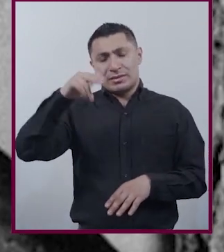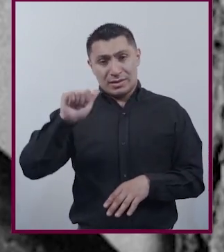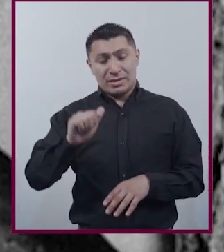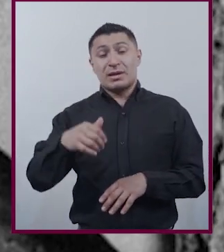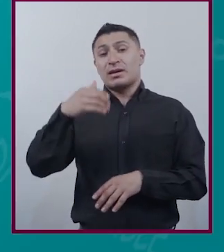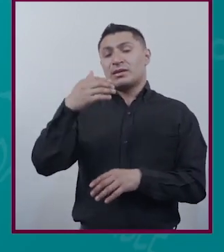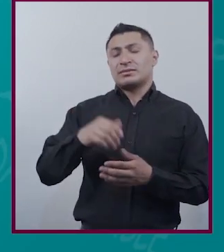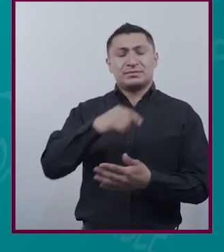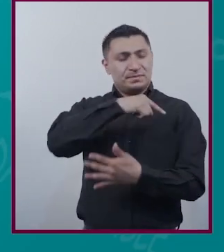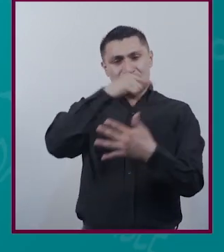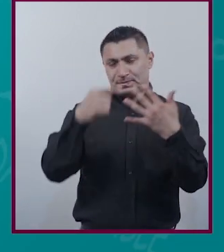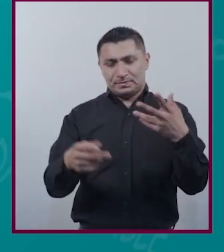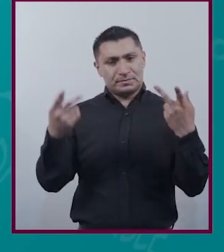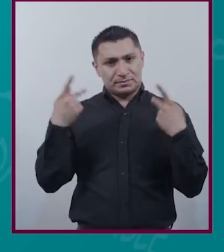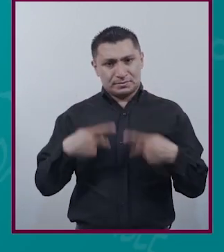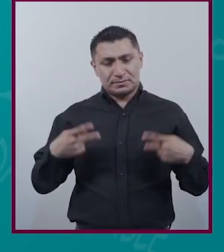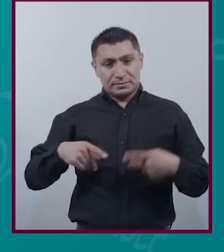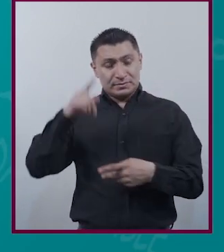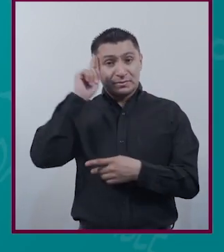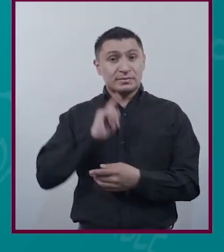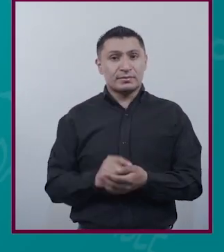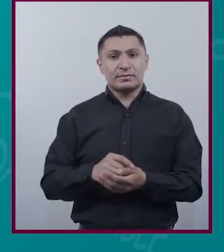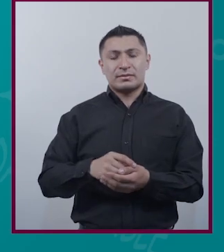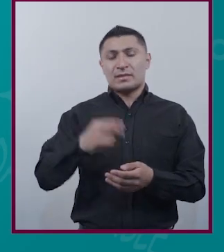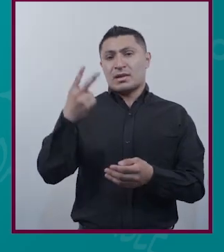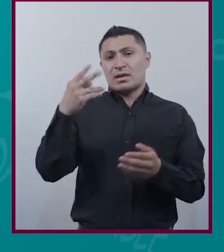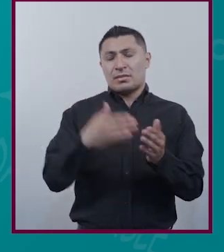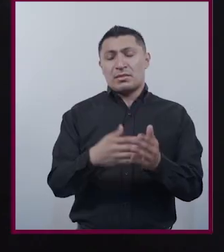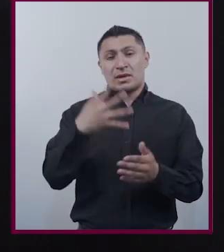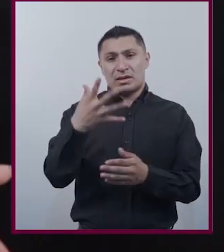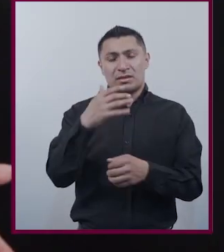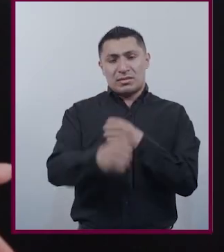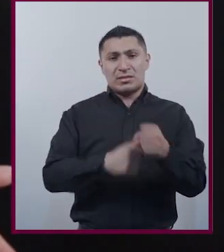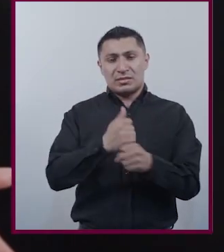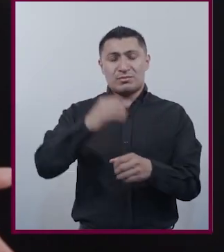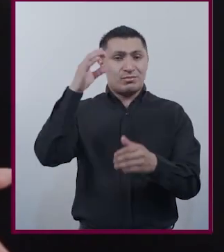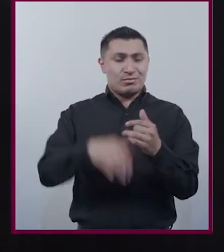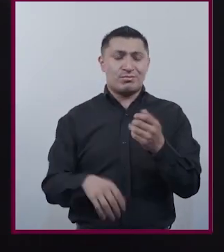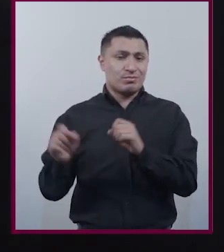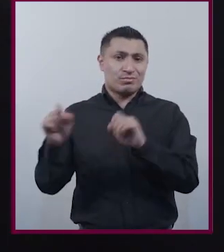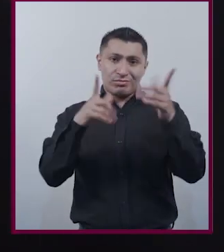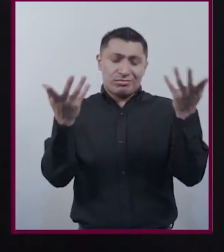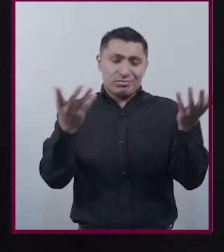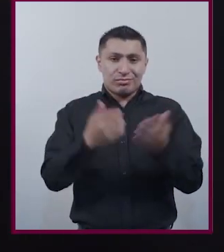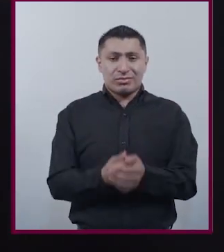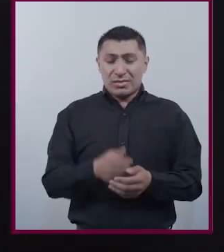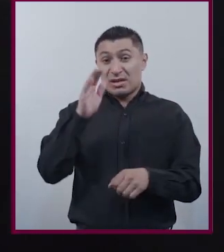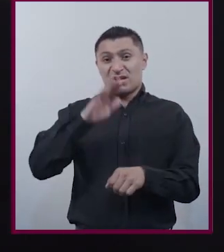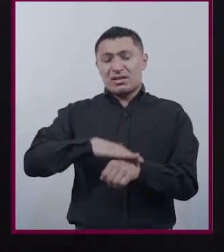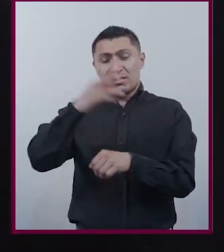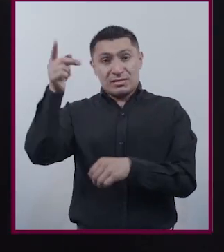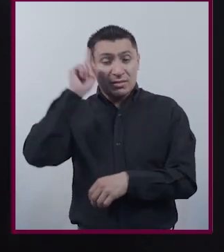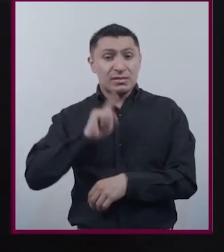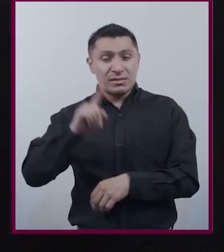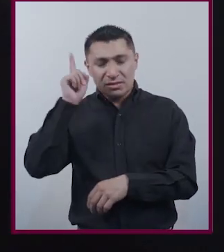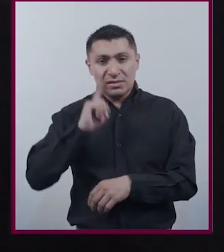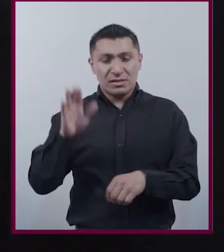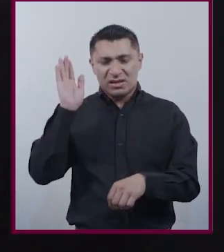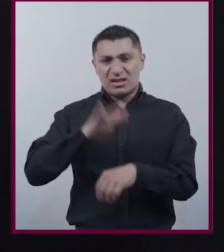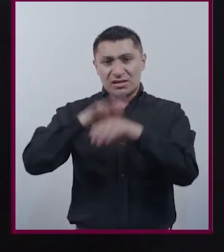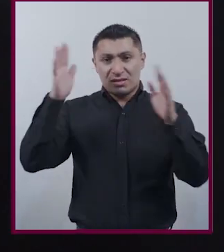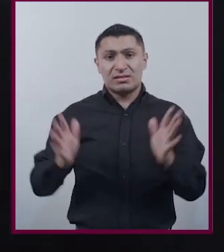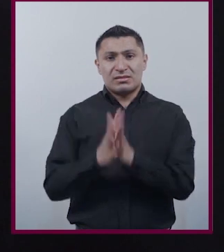Al final, dejó de publicarse en 2005 ¿Qué más? Las mujeres alcanzamos una mayor